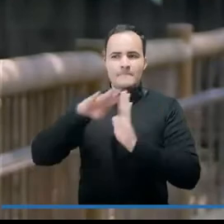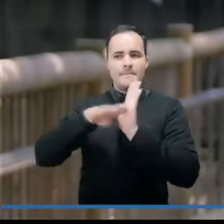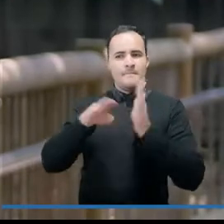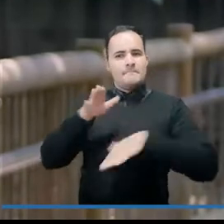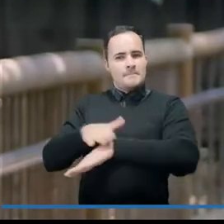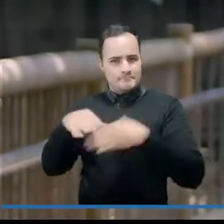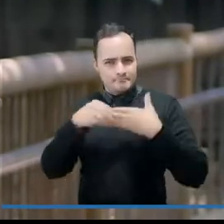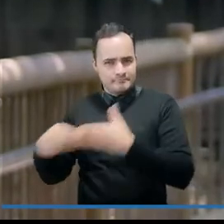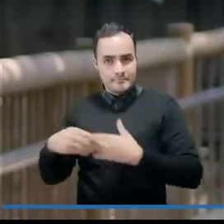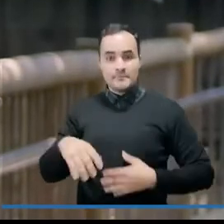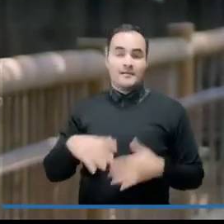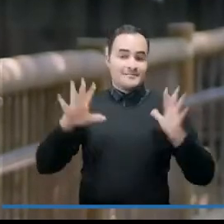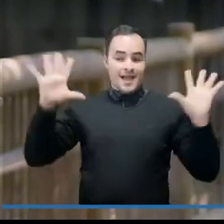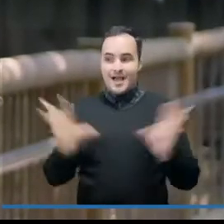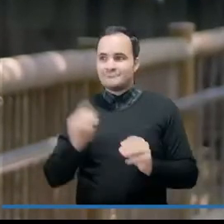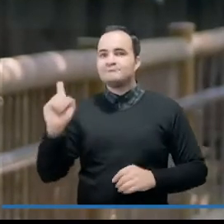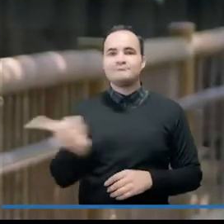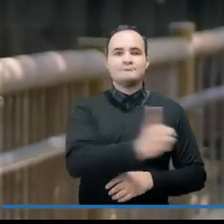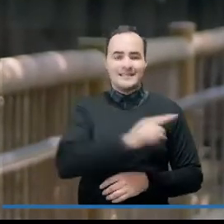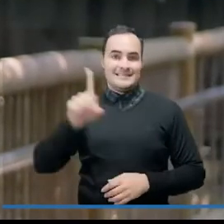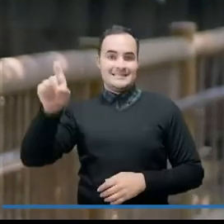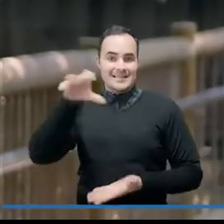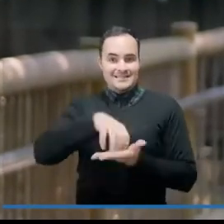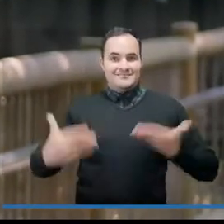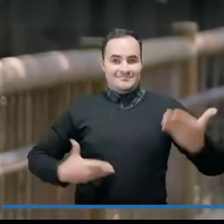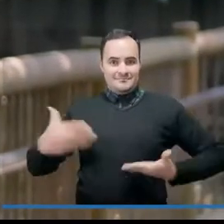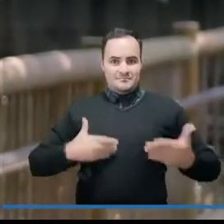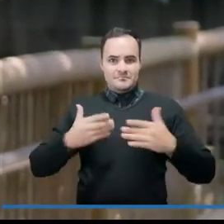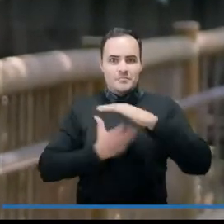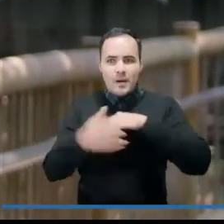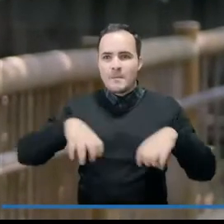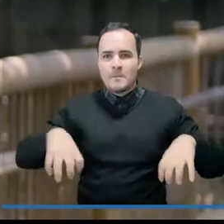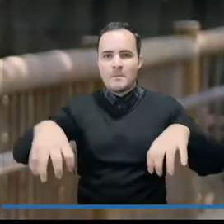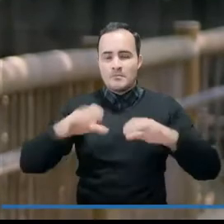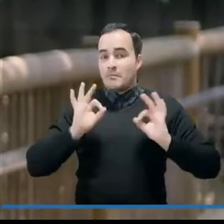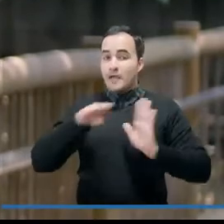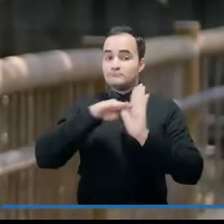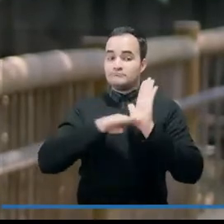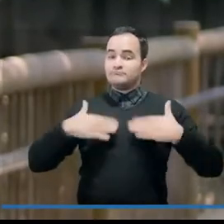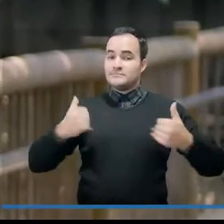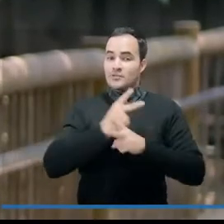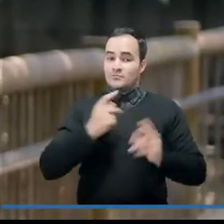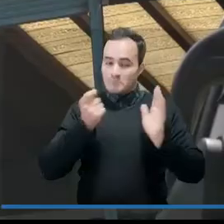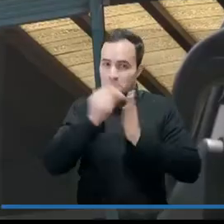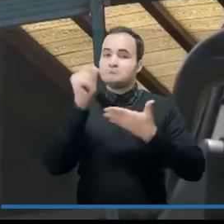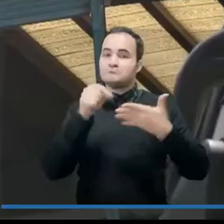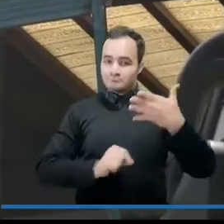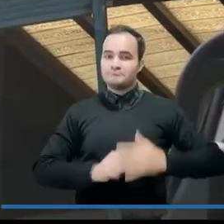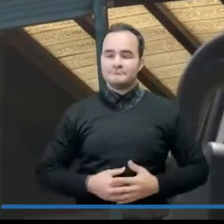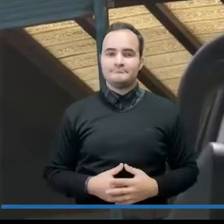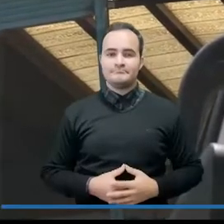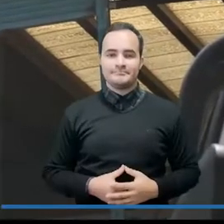Alcaldía de Medellín. Ya son seis los centros comerciales populares que han dado apertura cumpliendo estrictos protocolos de bioseguridad.